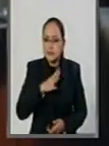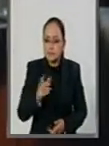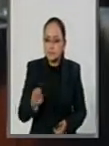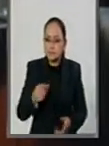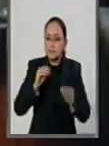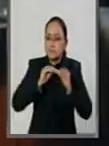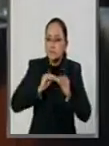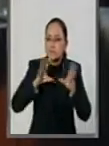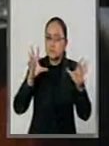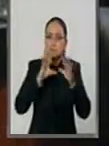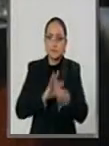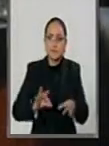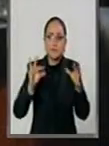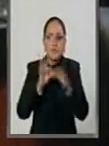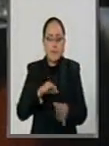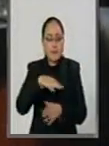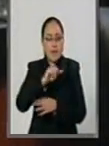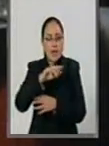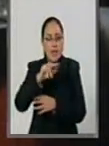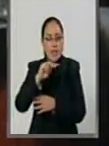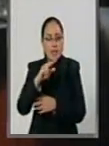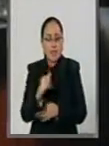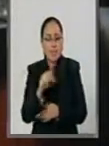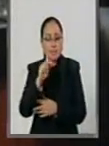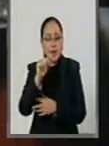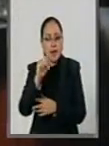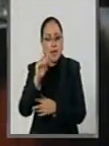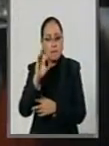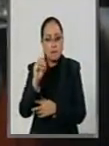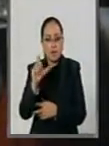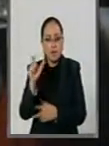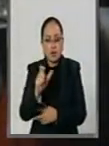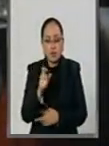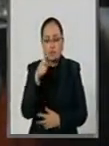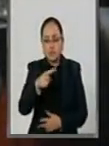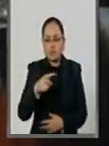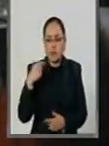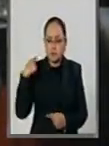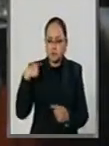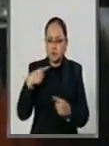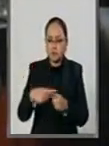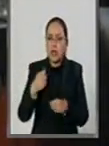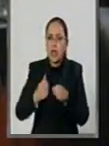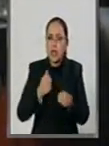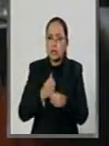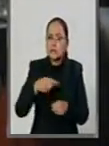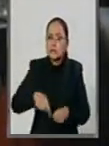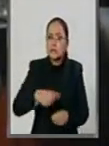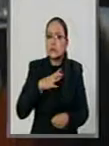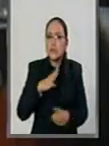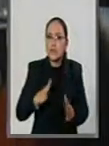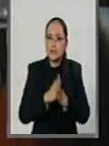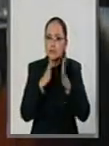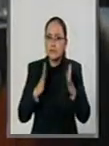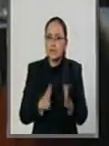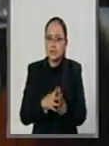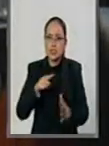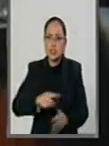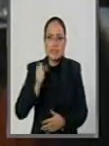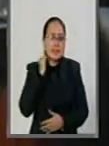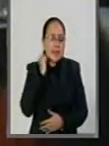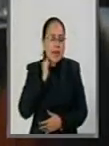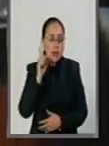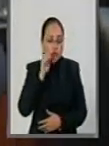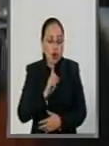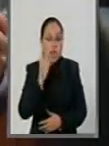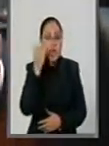dejar claro que Marta Palafox durante todo este tiempo, en el ejercicio, en su participación como senadora y en su